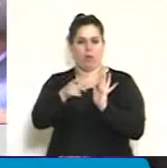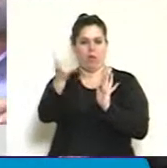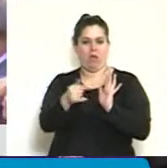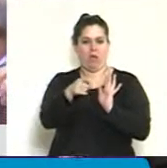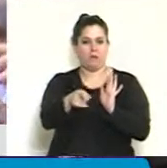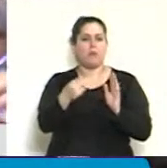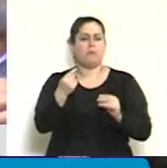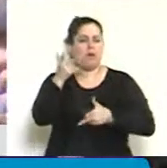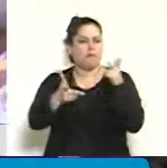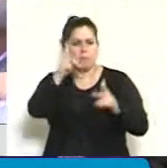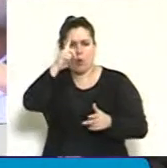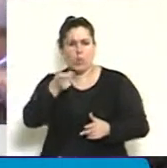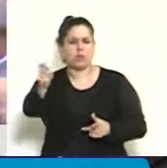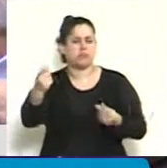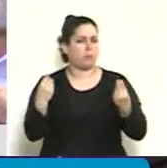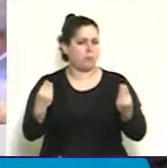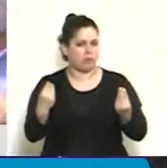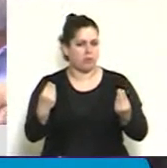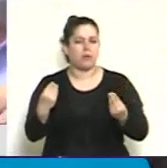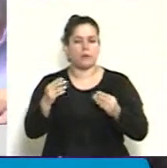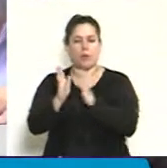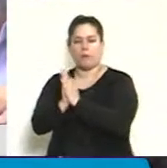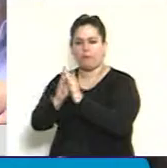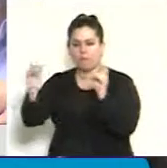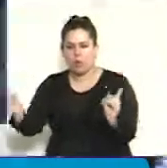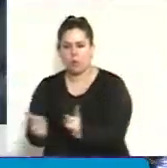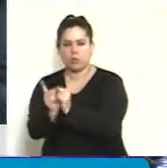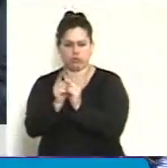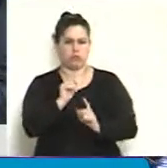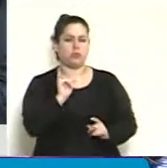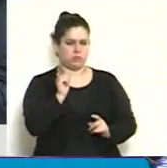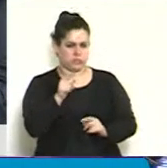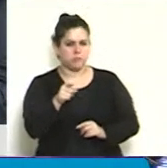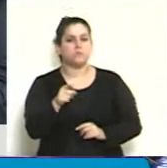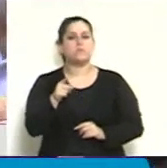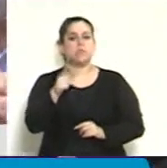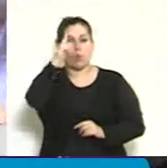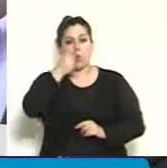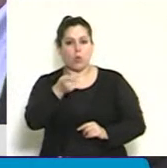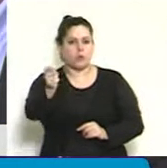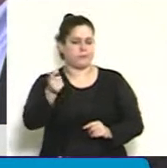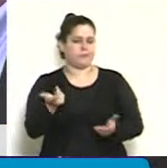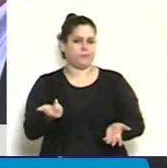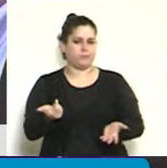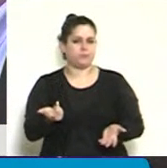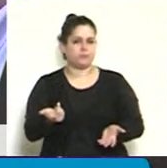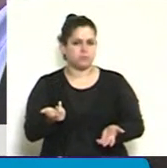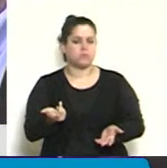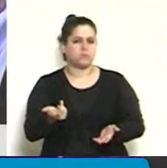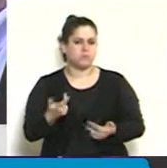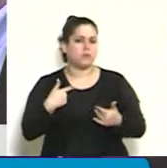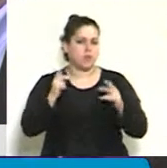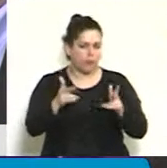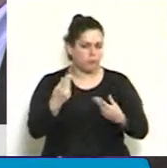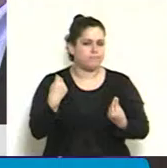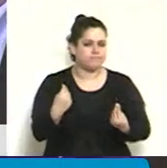juicio, señor Presidente? Porque creo que... Vaya concluyendo, diputado. Sí, es un juicio paradigmático, digamos, de lo